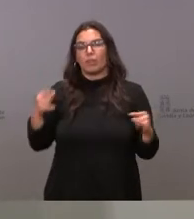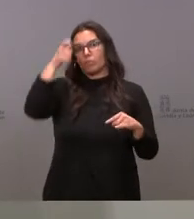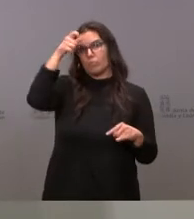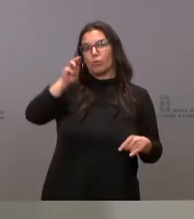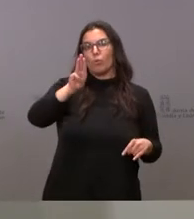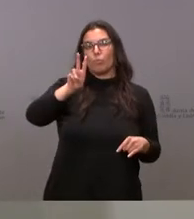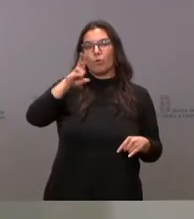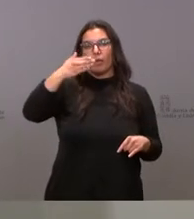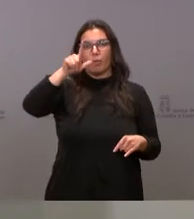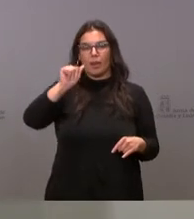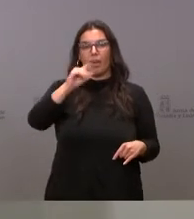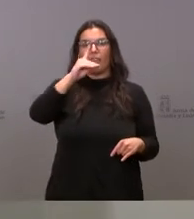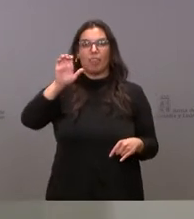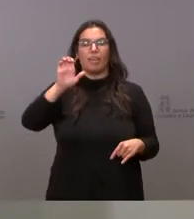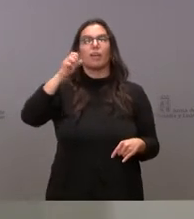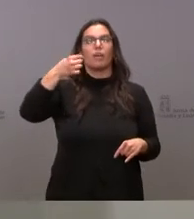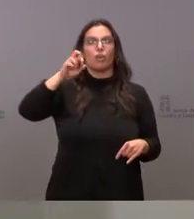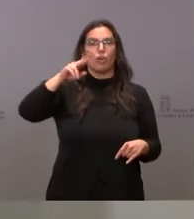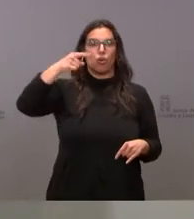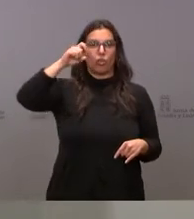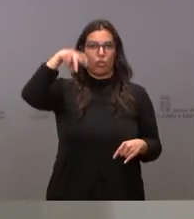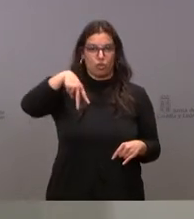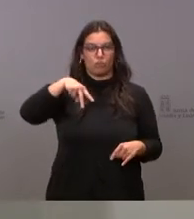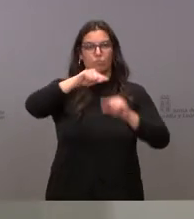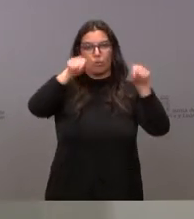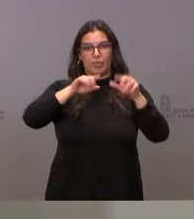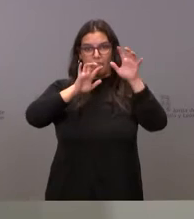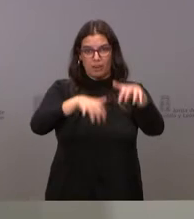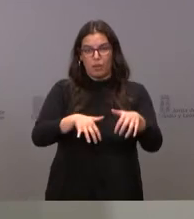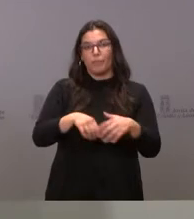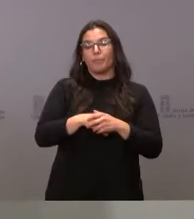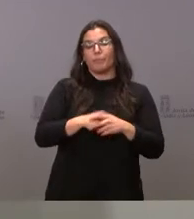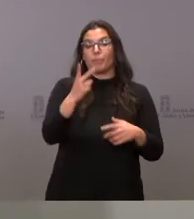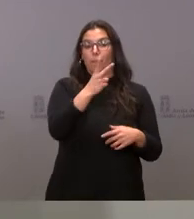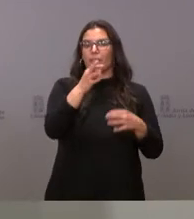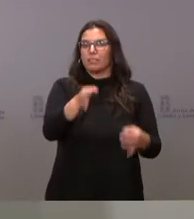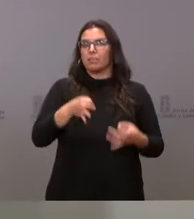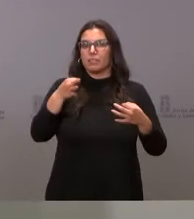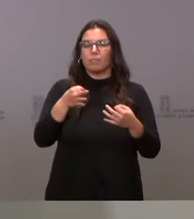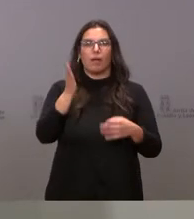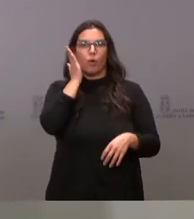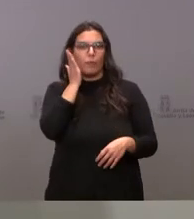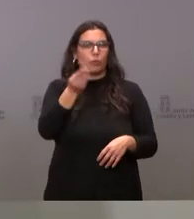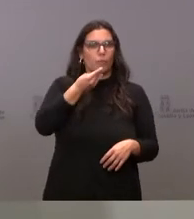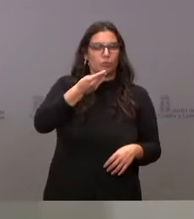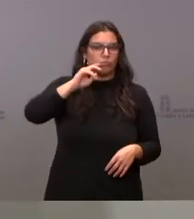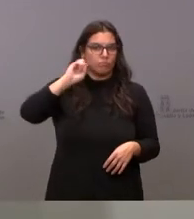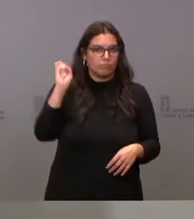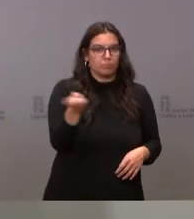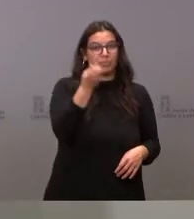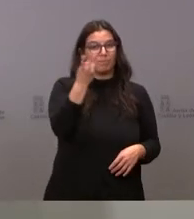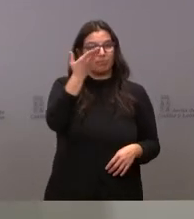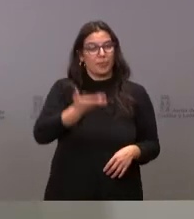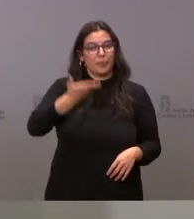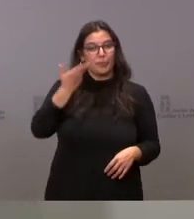en la provincia de León. Estas infraestructuras prestan servicios de alojamiento, manutención y constituyen una herramienta